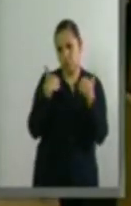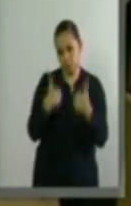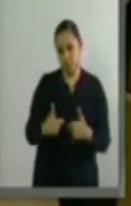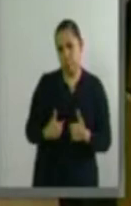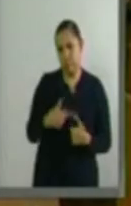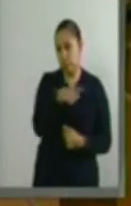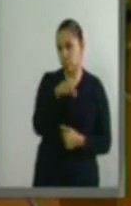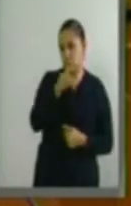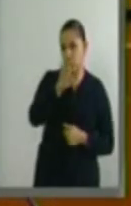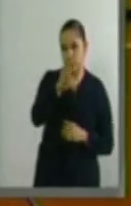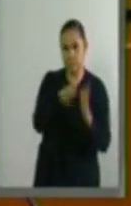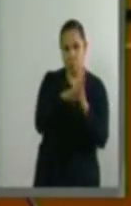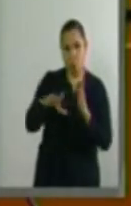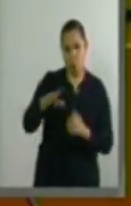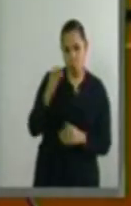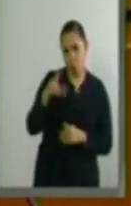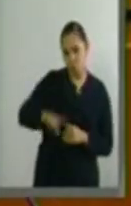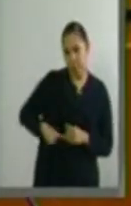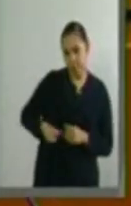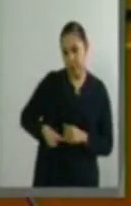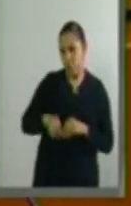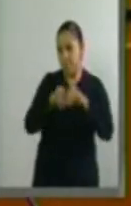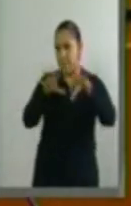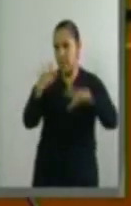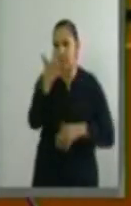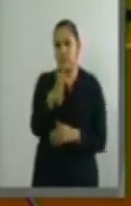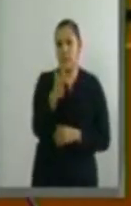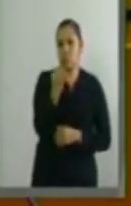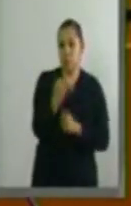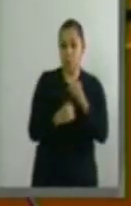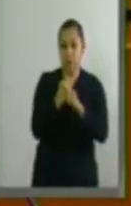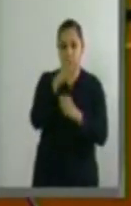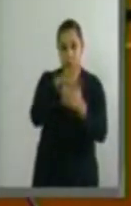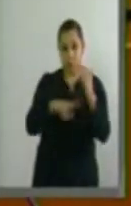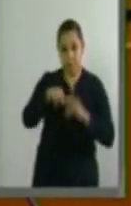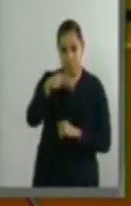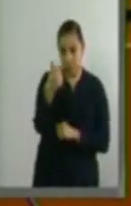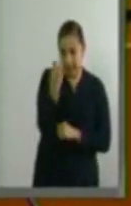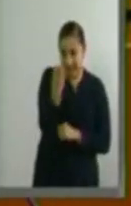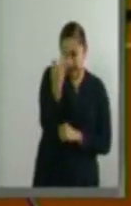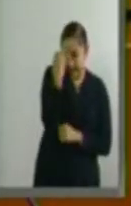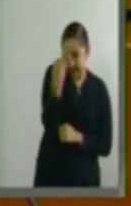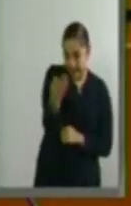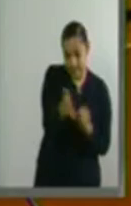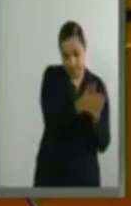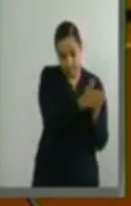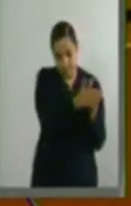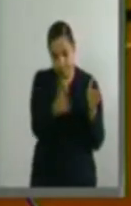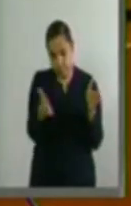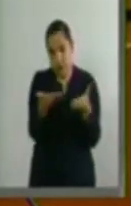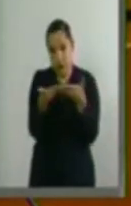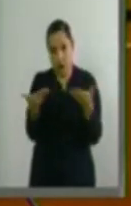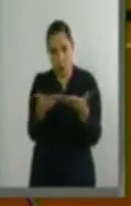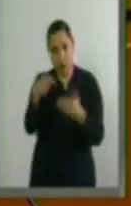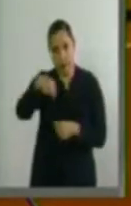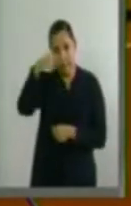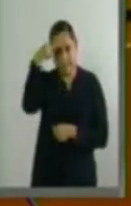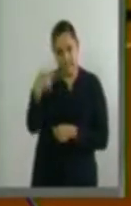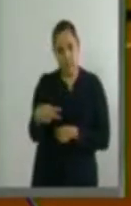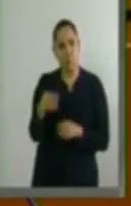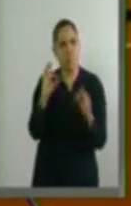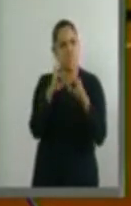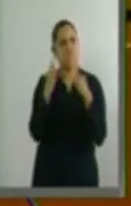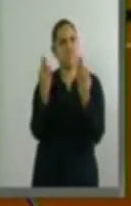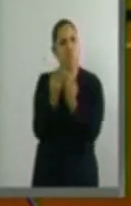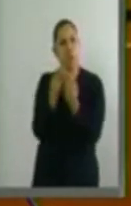el 10 de junio del 2011, en nuestro país comenzamos un cambio de paradigma en el reconocimiento y protección de los